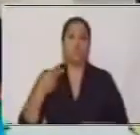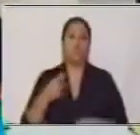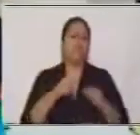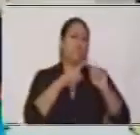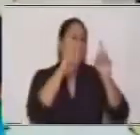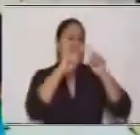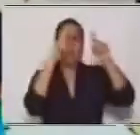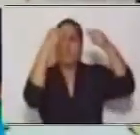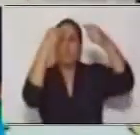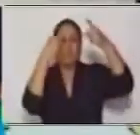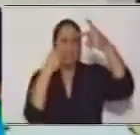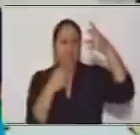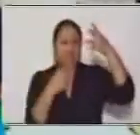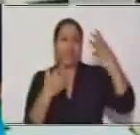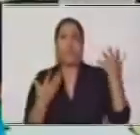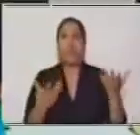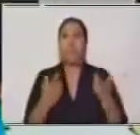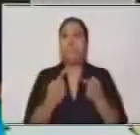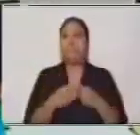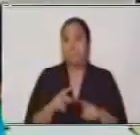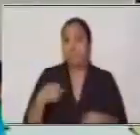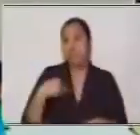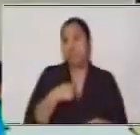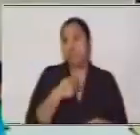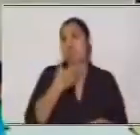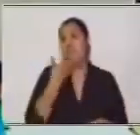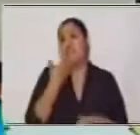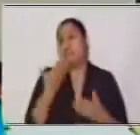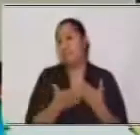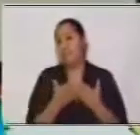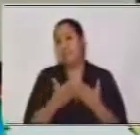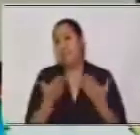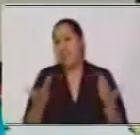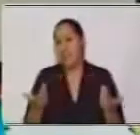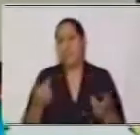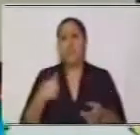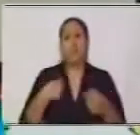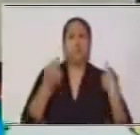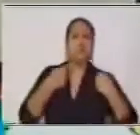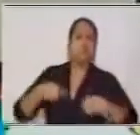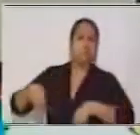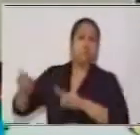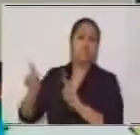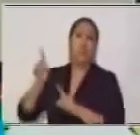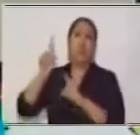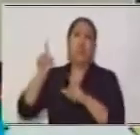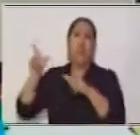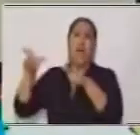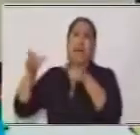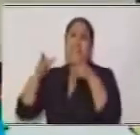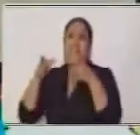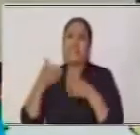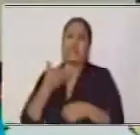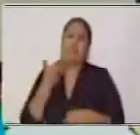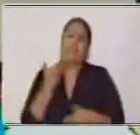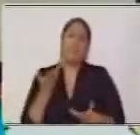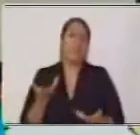La cuestión era sencilla si íbamos solos y comprábamos una tostada. Bueno, todo era muy sencillo.